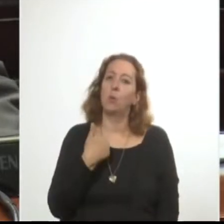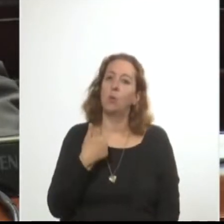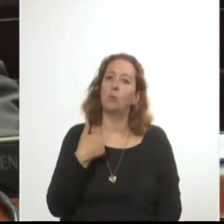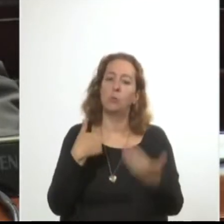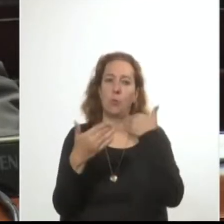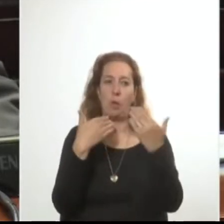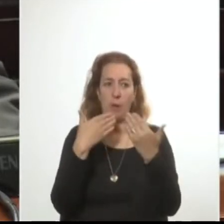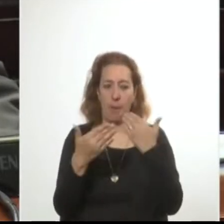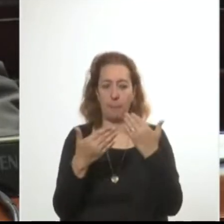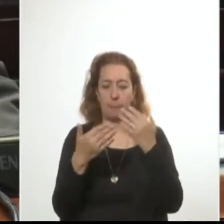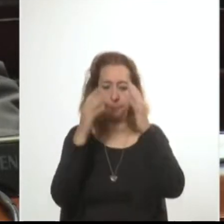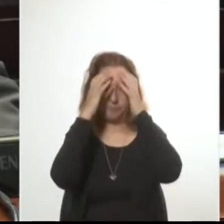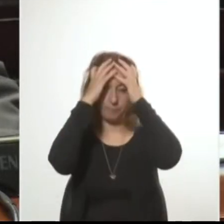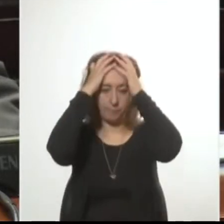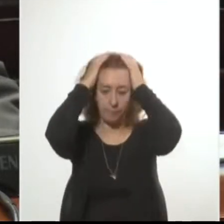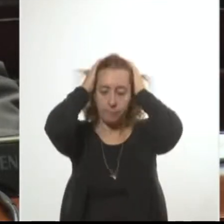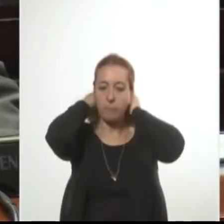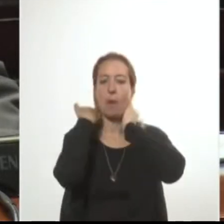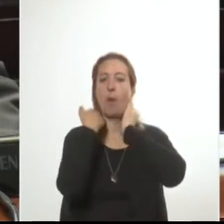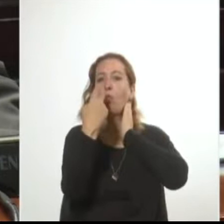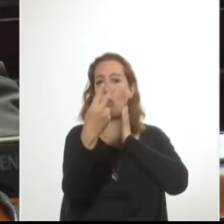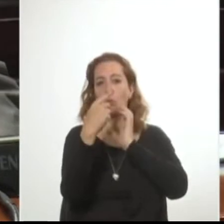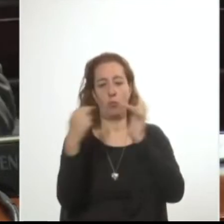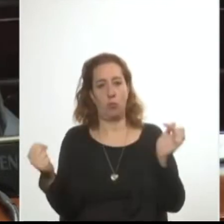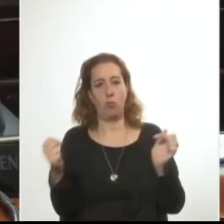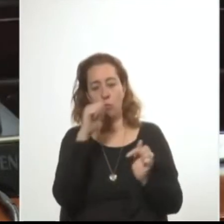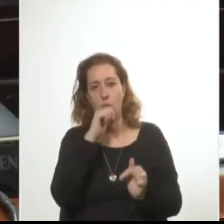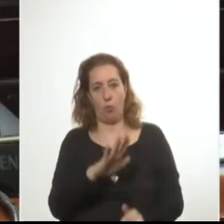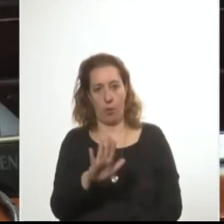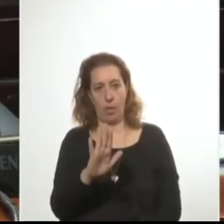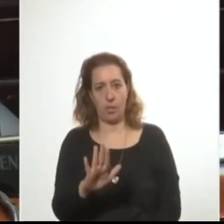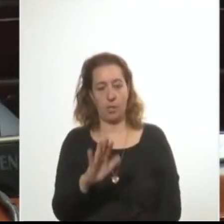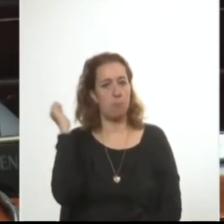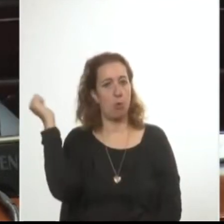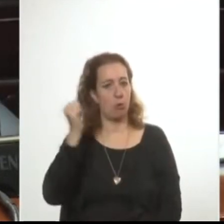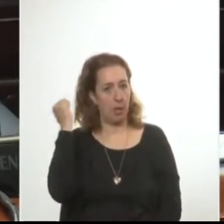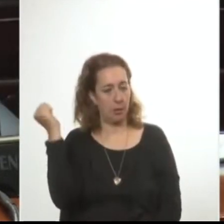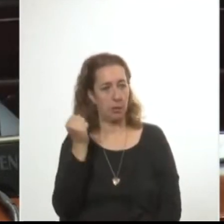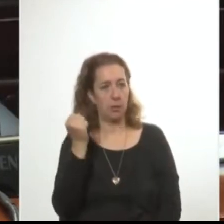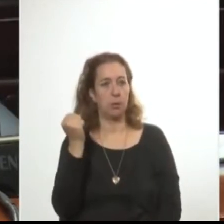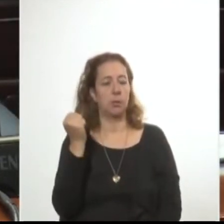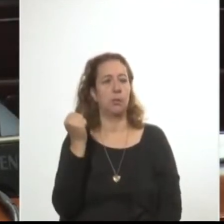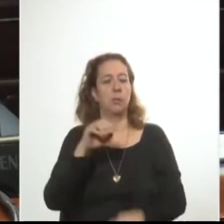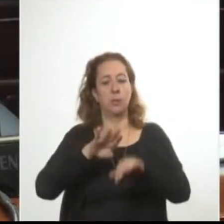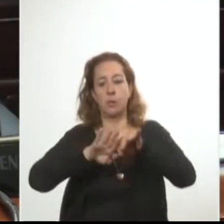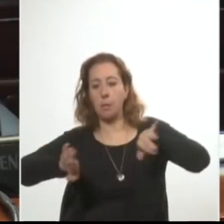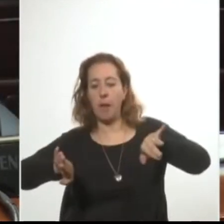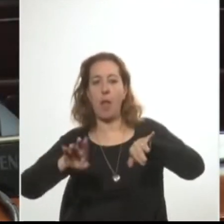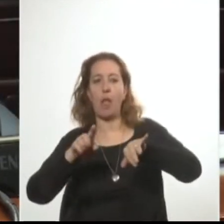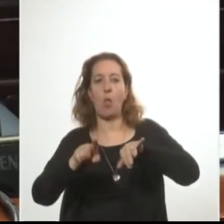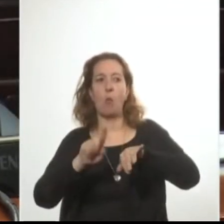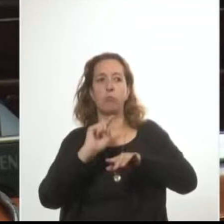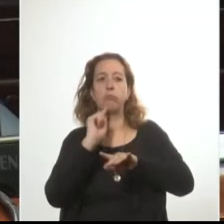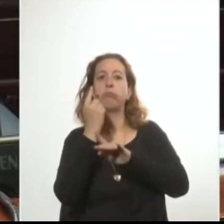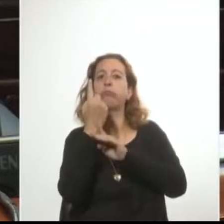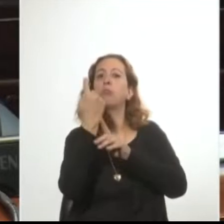a continuación a dos hechos históricos, relevantes, separados entre sí exactamente por